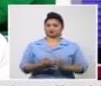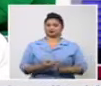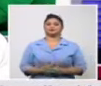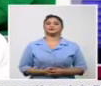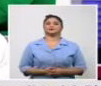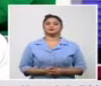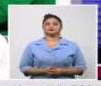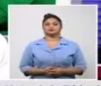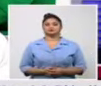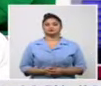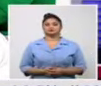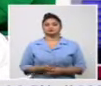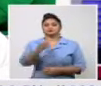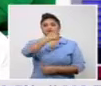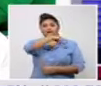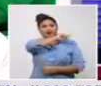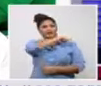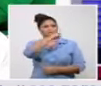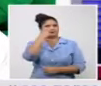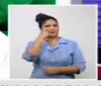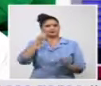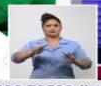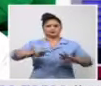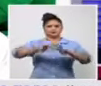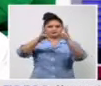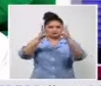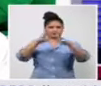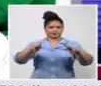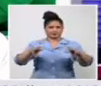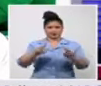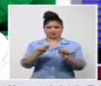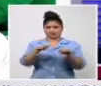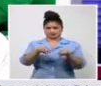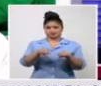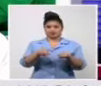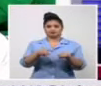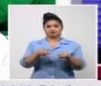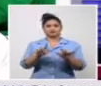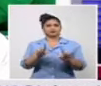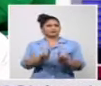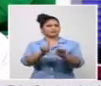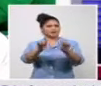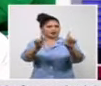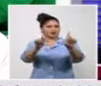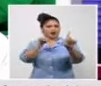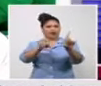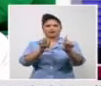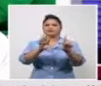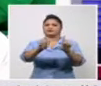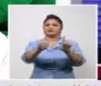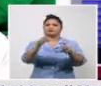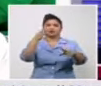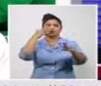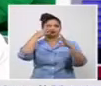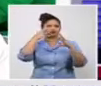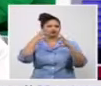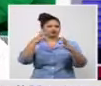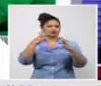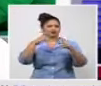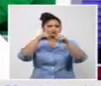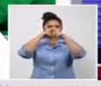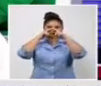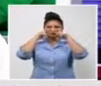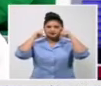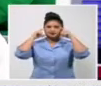whatsapp o por donde que es una imagen de la importancia del Nasobuco y lo ejemplifican de una